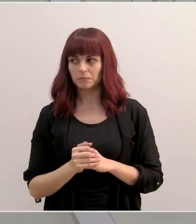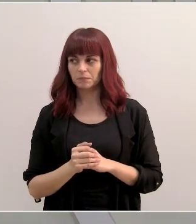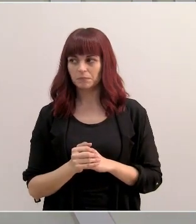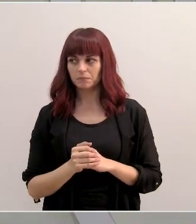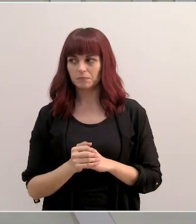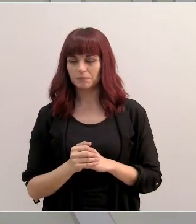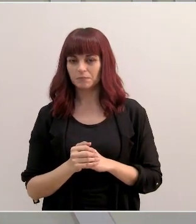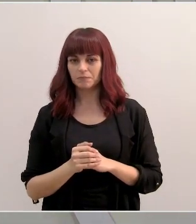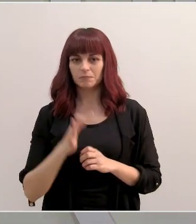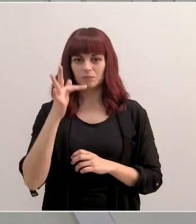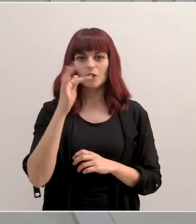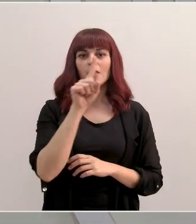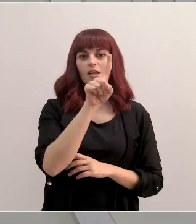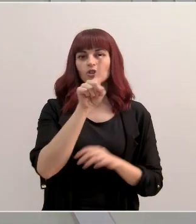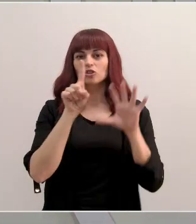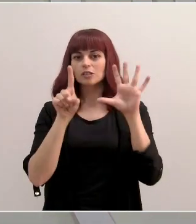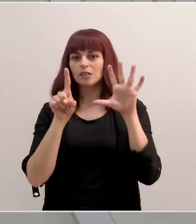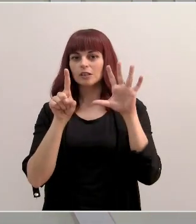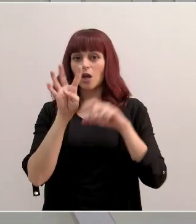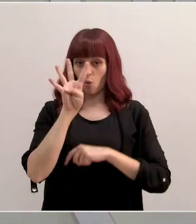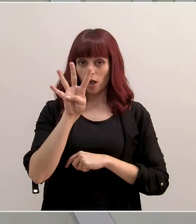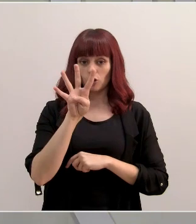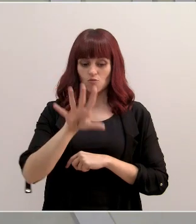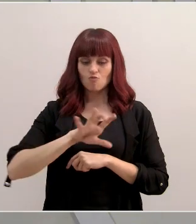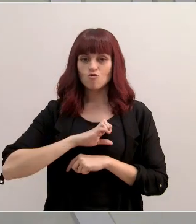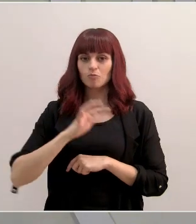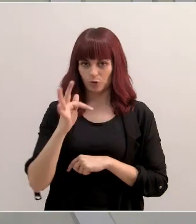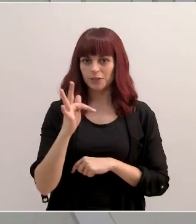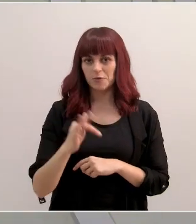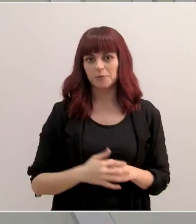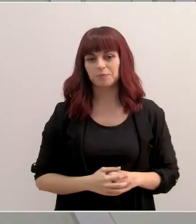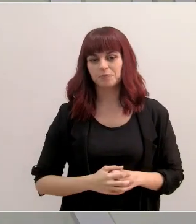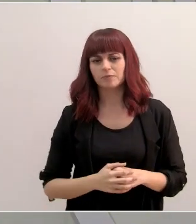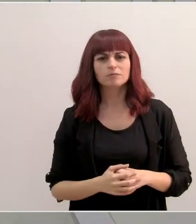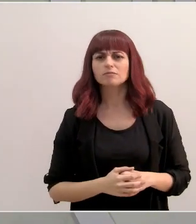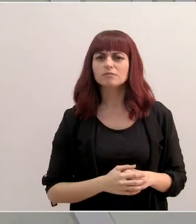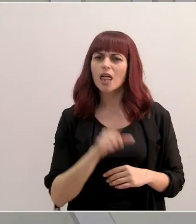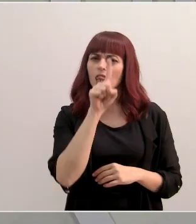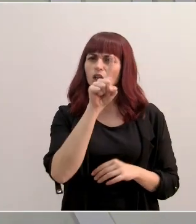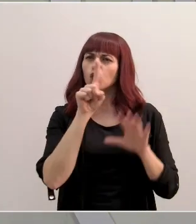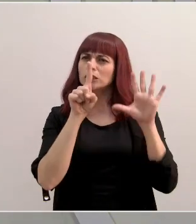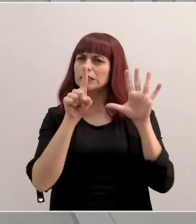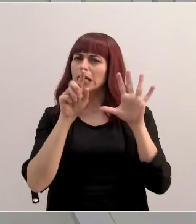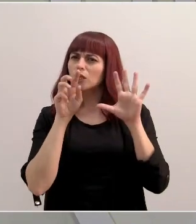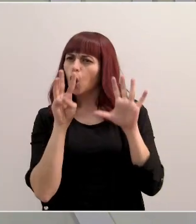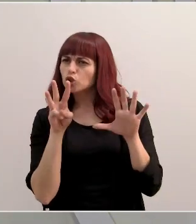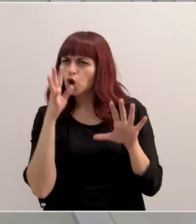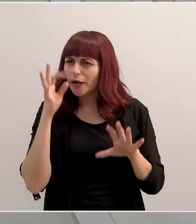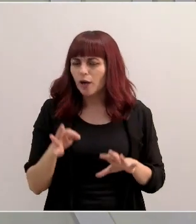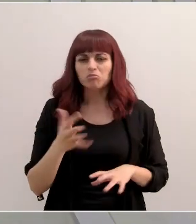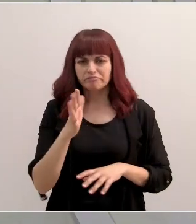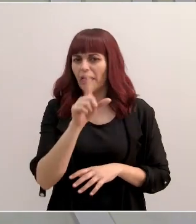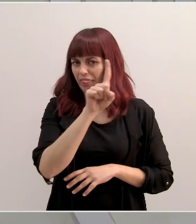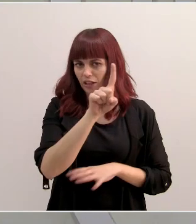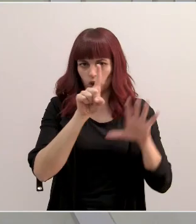De ellas hemos dicho que eran 164, ¿no? 8, creo. O 168. Pero bueno,